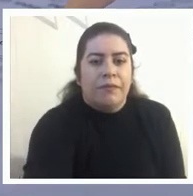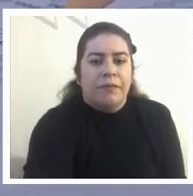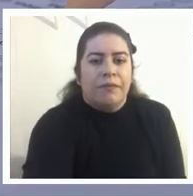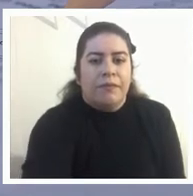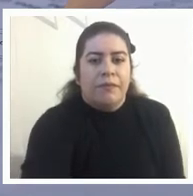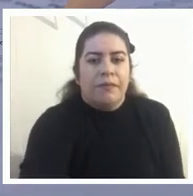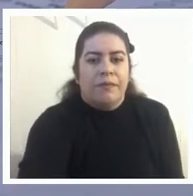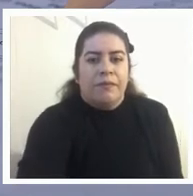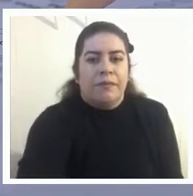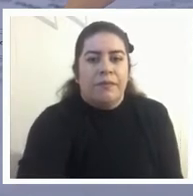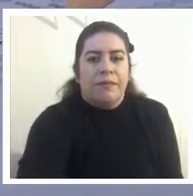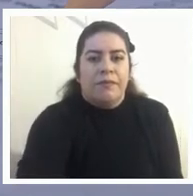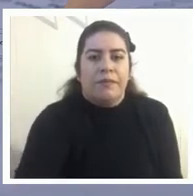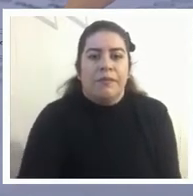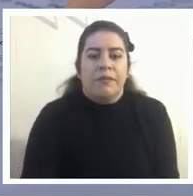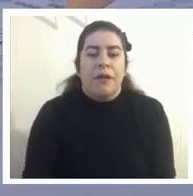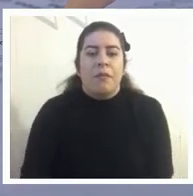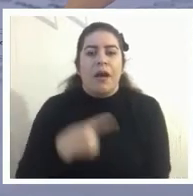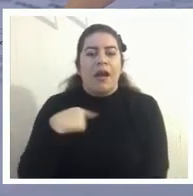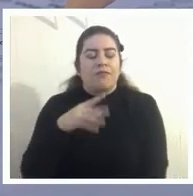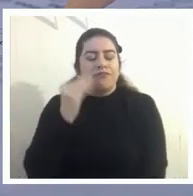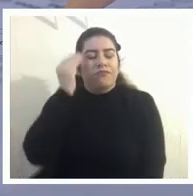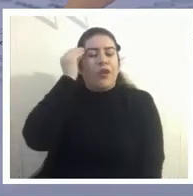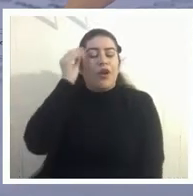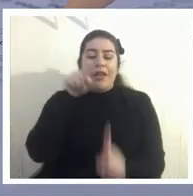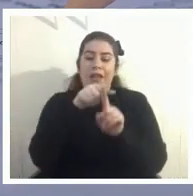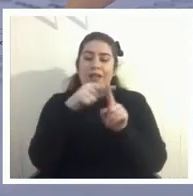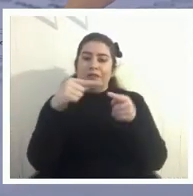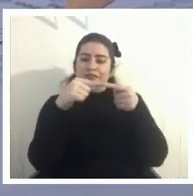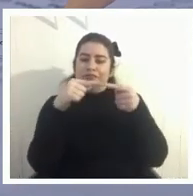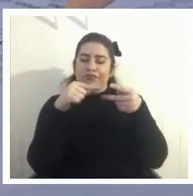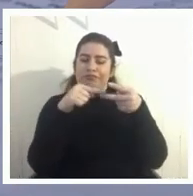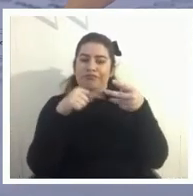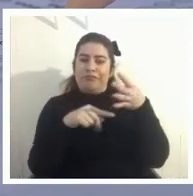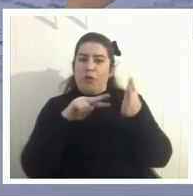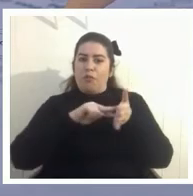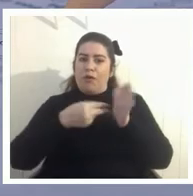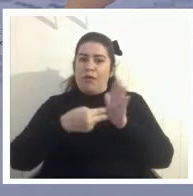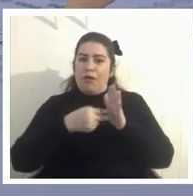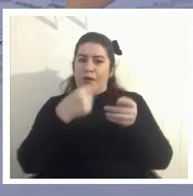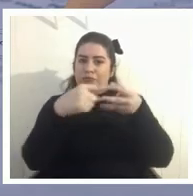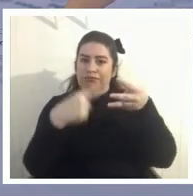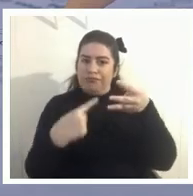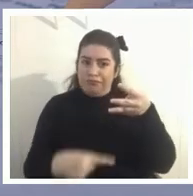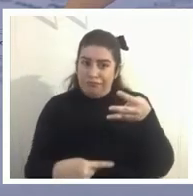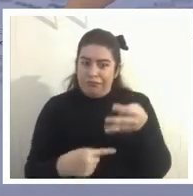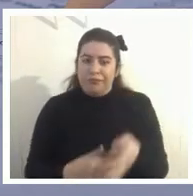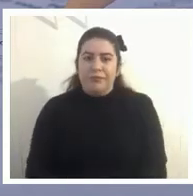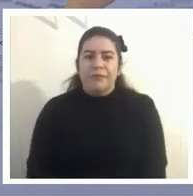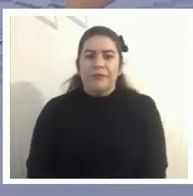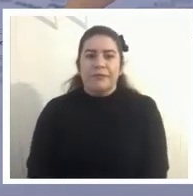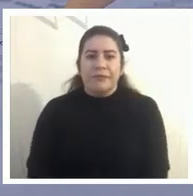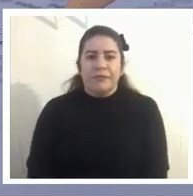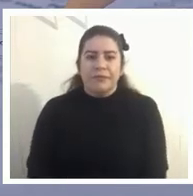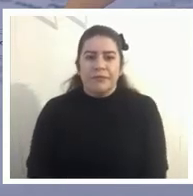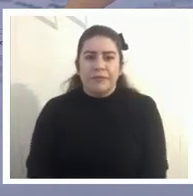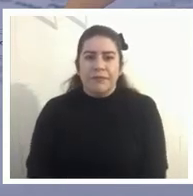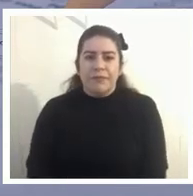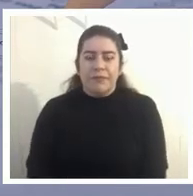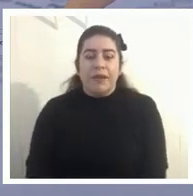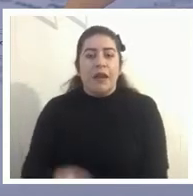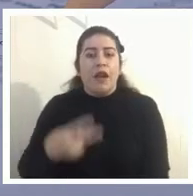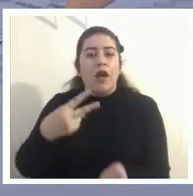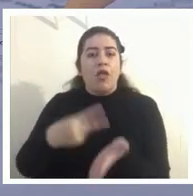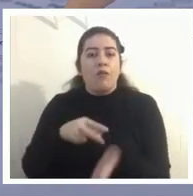pero para recordarnos de algunos de estos problemas en el 2008